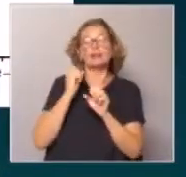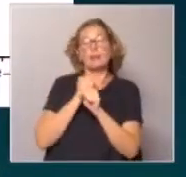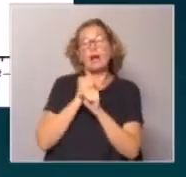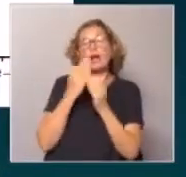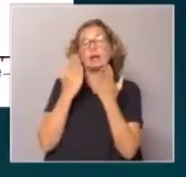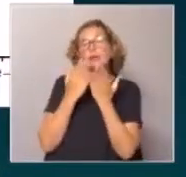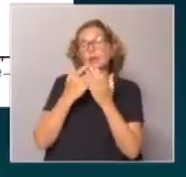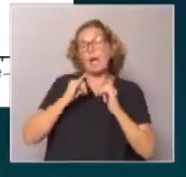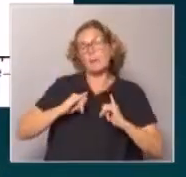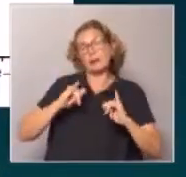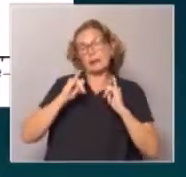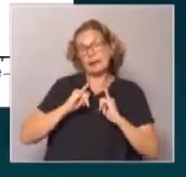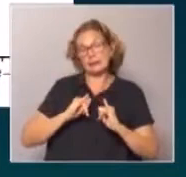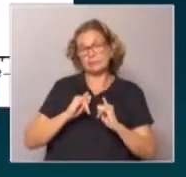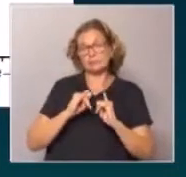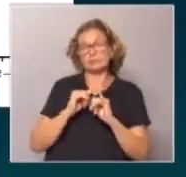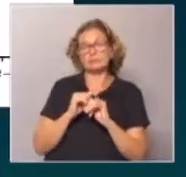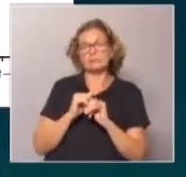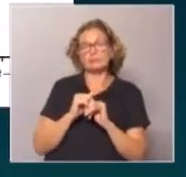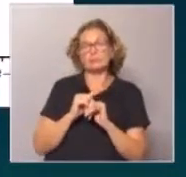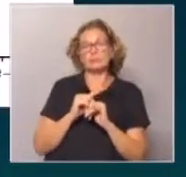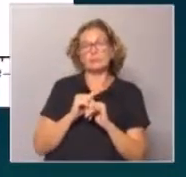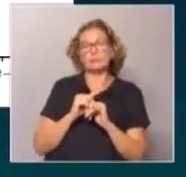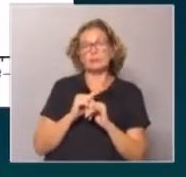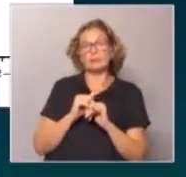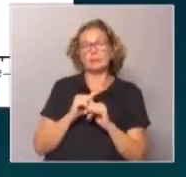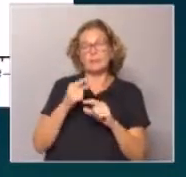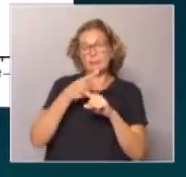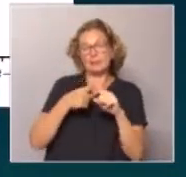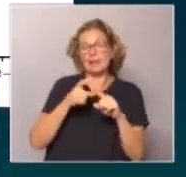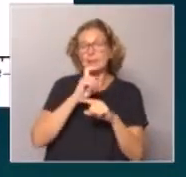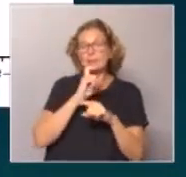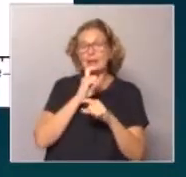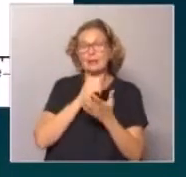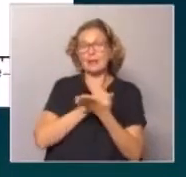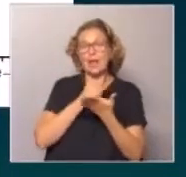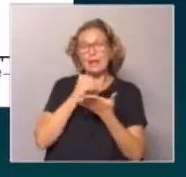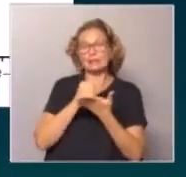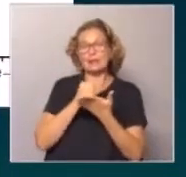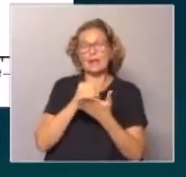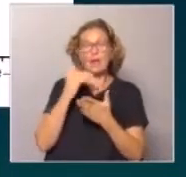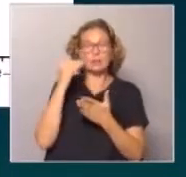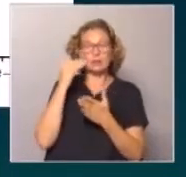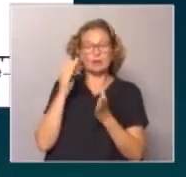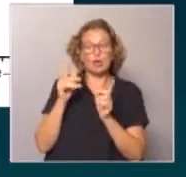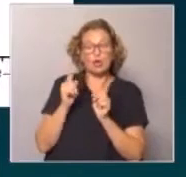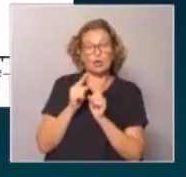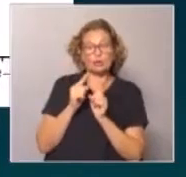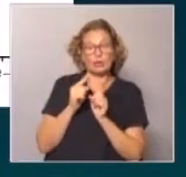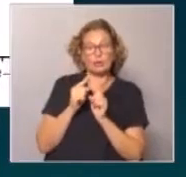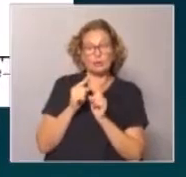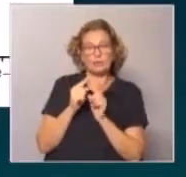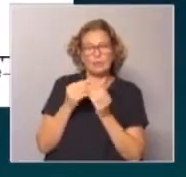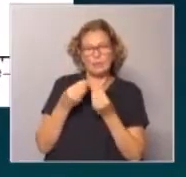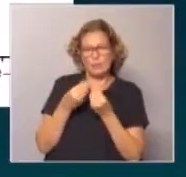estudiar, a pasear. Y que bruscamente a partir de mitad de marzo hacia abril se reduce ese valle enorme.